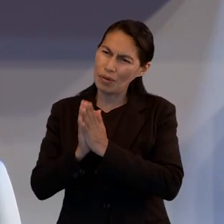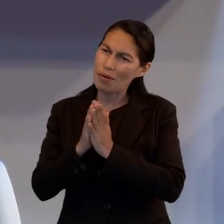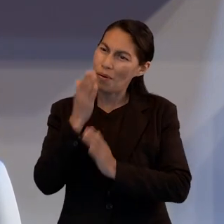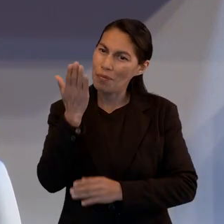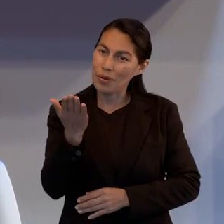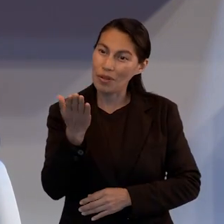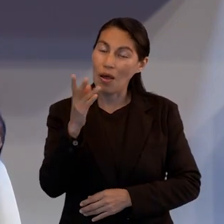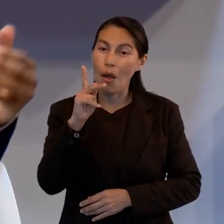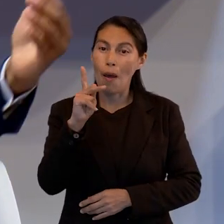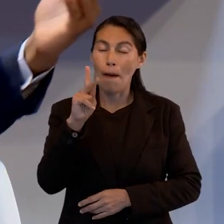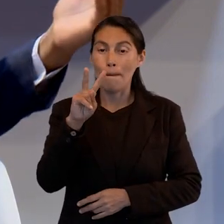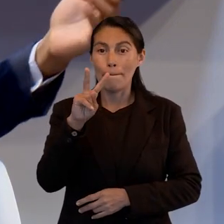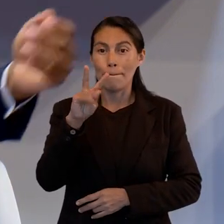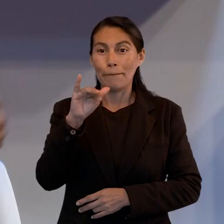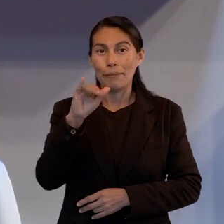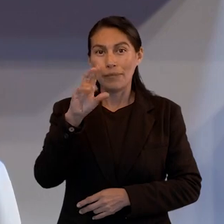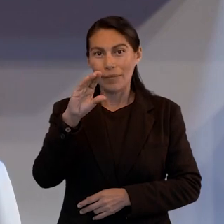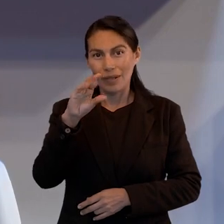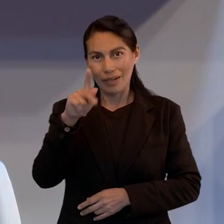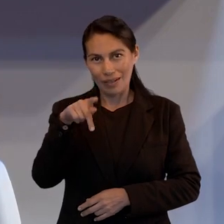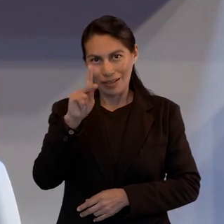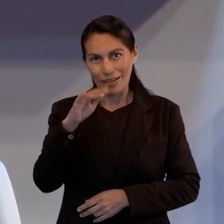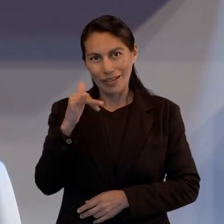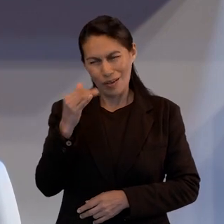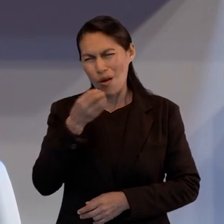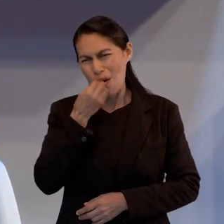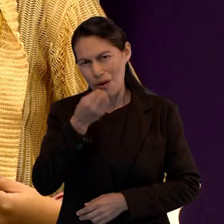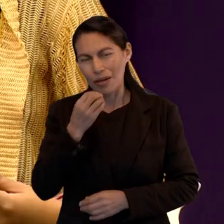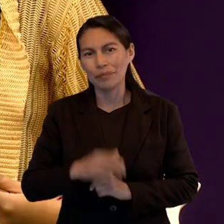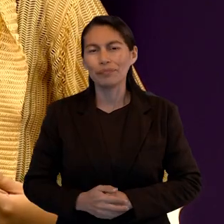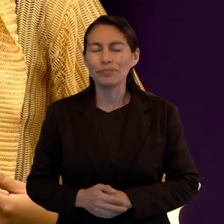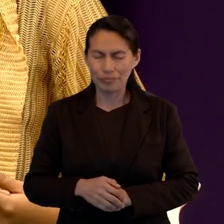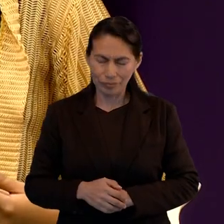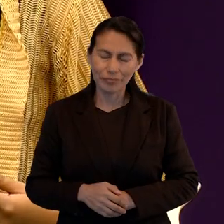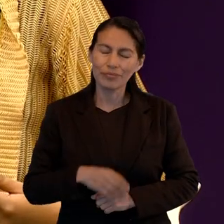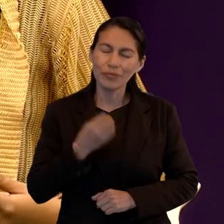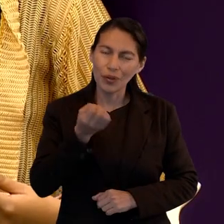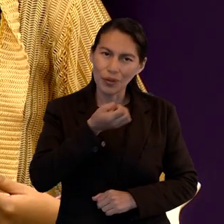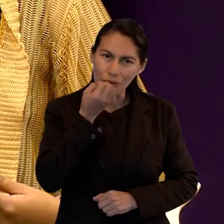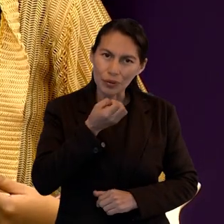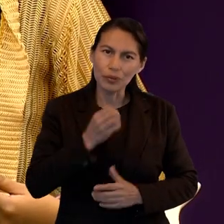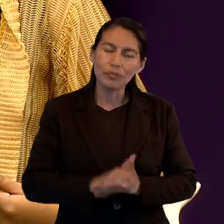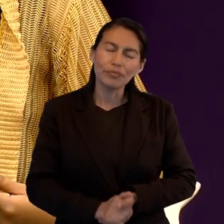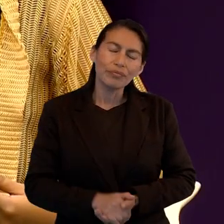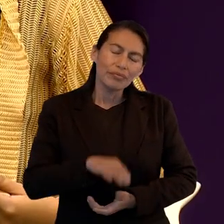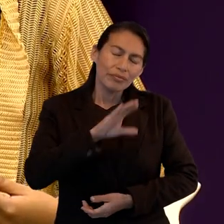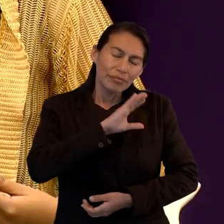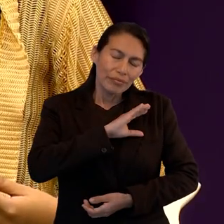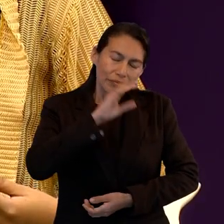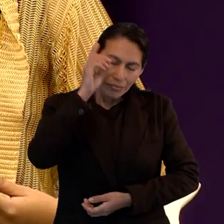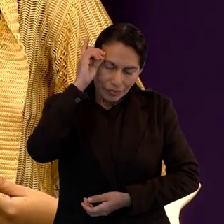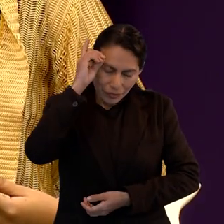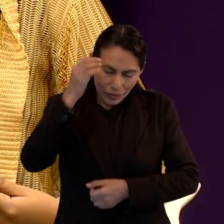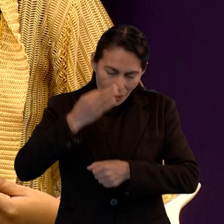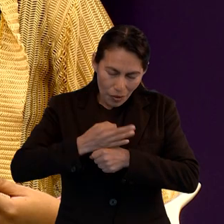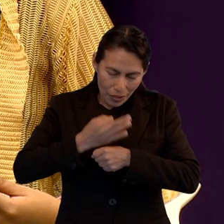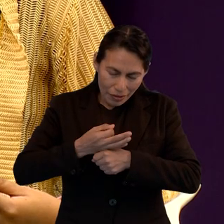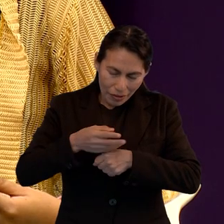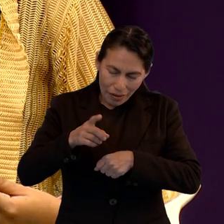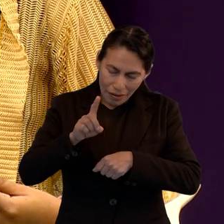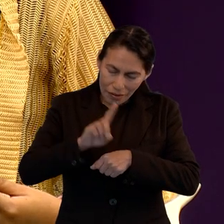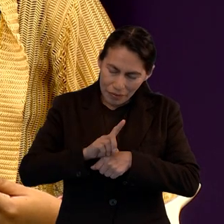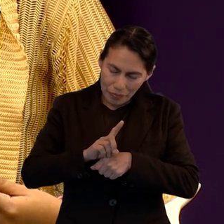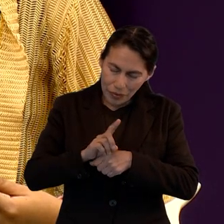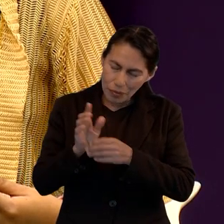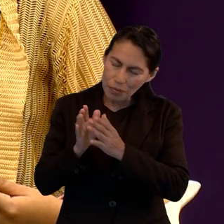oración y voy a pedir a Vicky que nos lleva en oración. Vamos a orar. Querido Jesús, en este día te damos gracias por todas